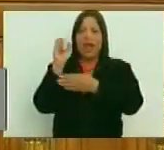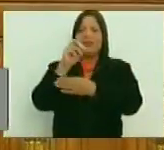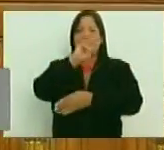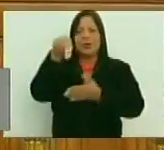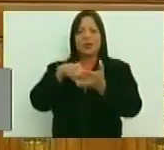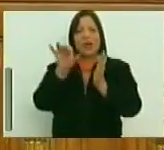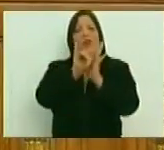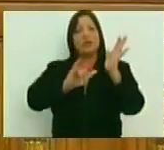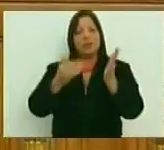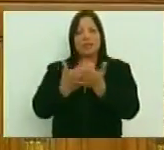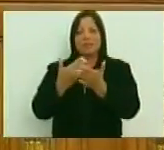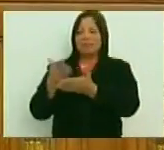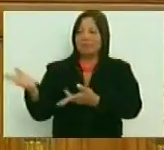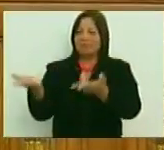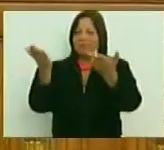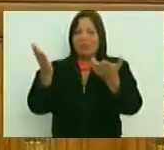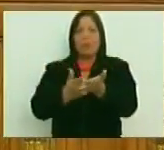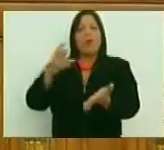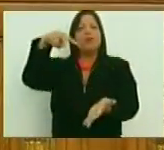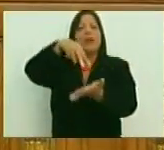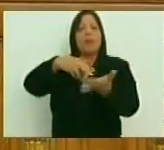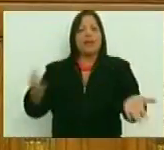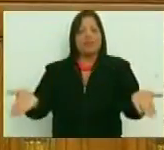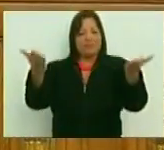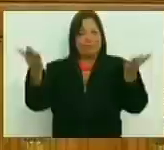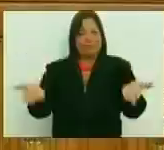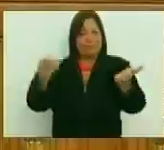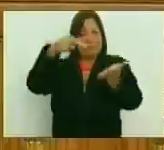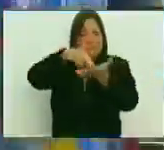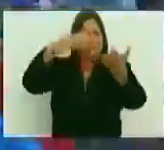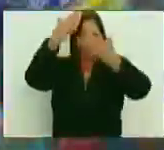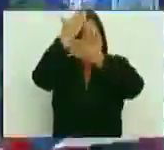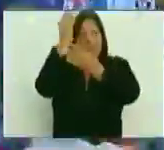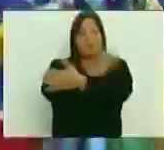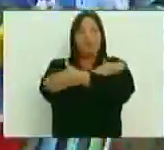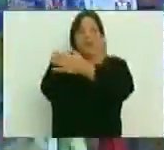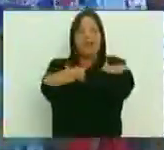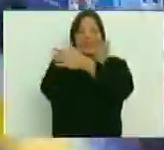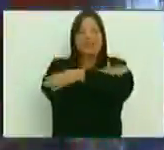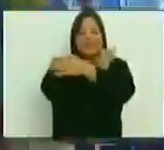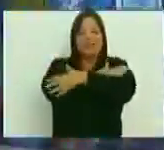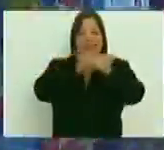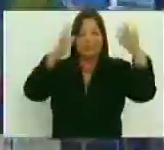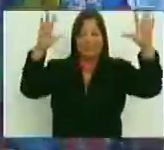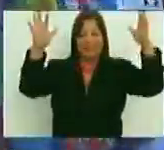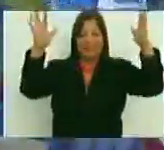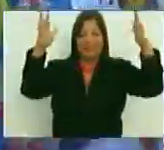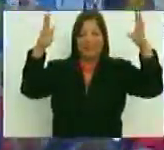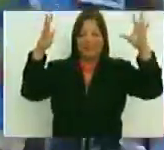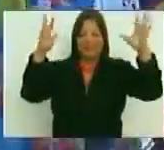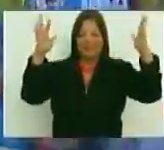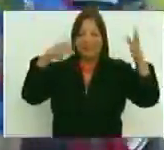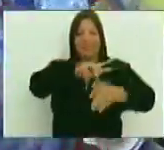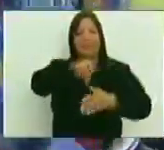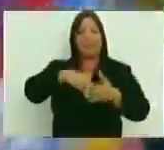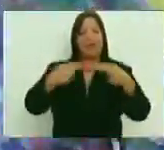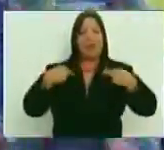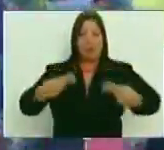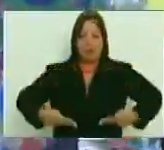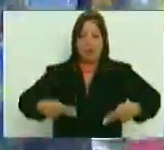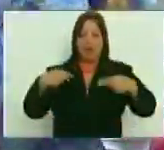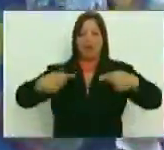Nacional Constituyente por ellos. Por favor, pónganse de pie. Un orgullo que nuestros patrimonios culturales de la humanidad